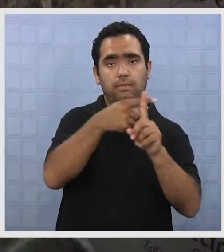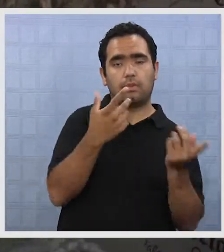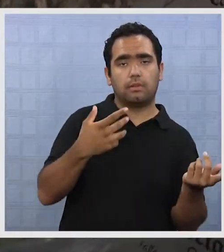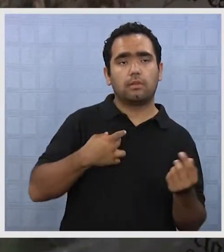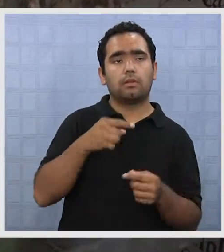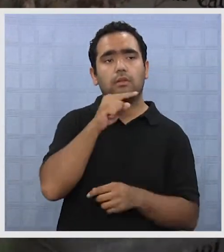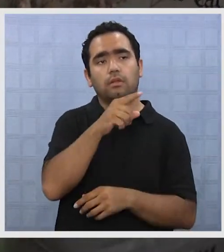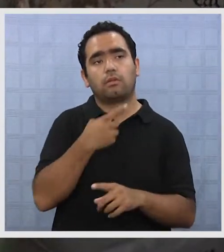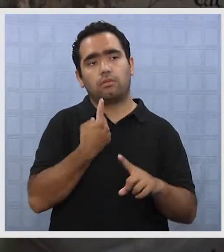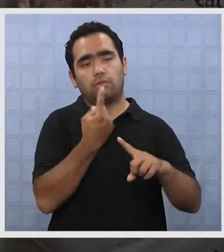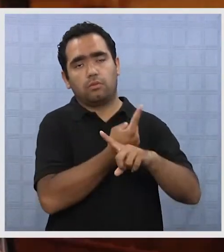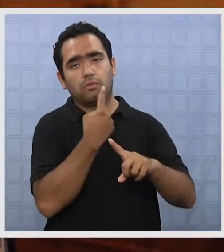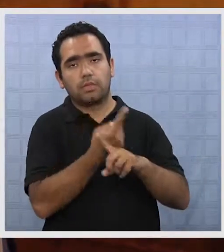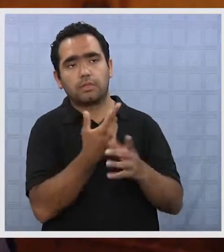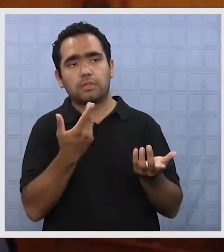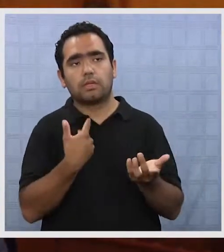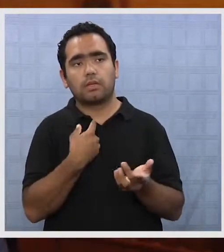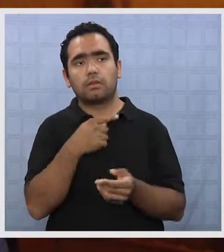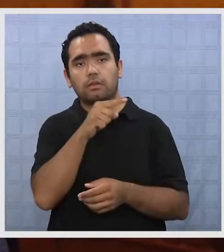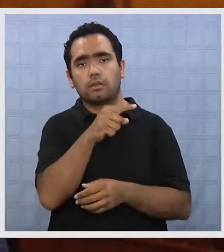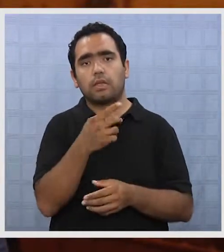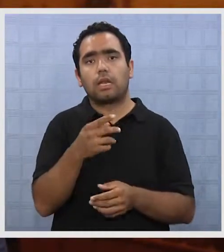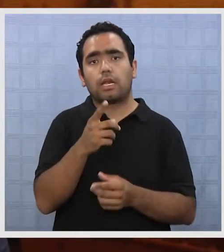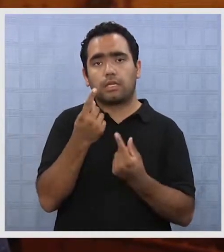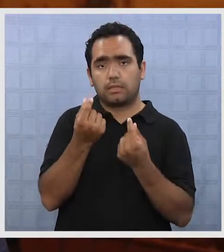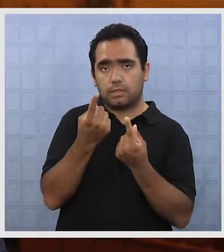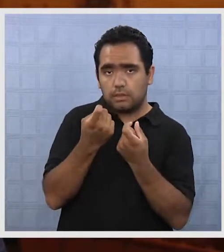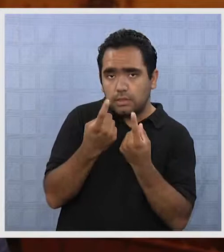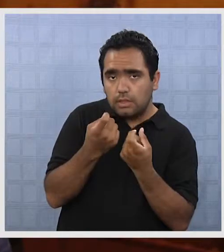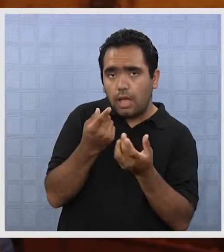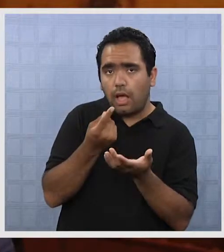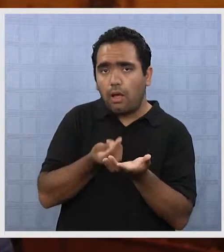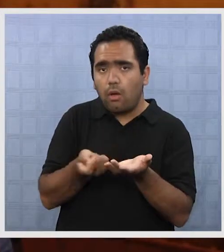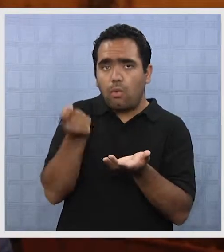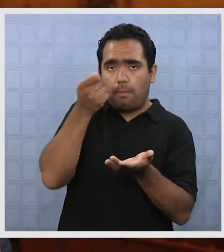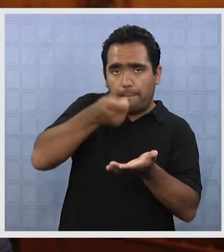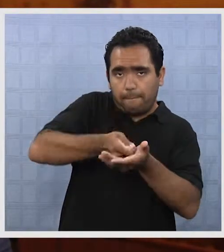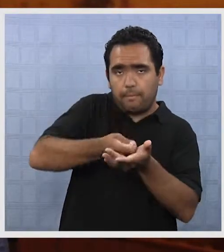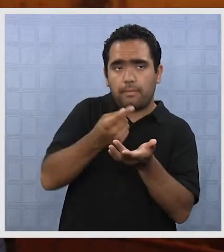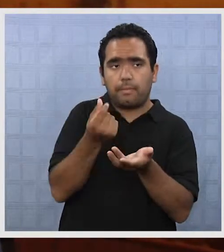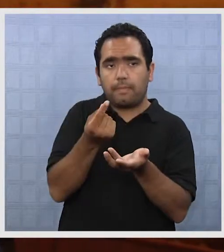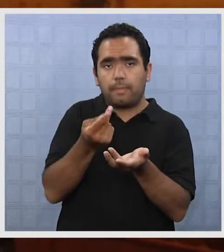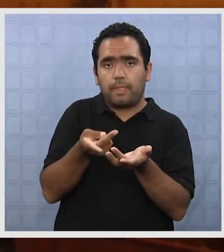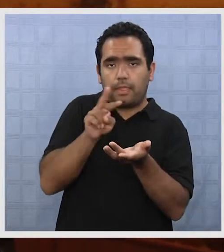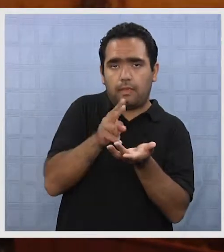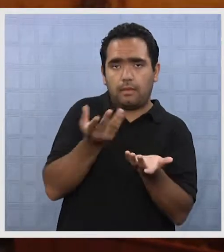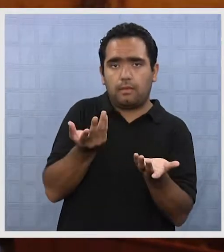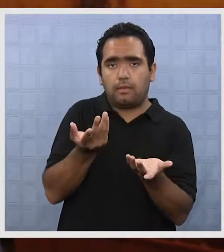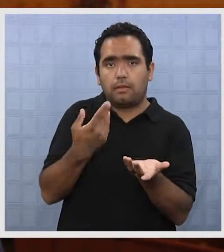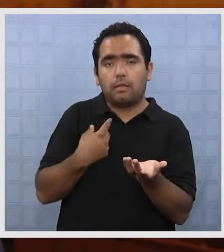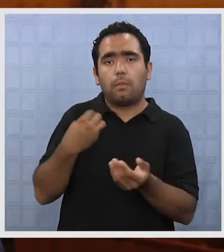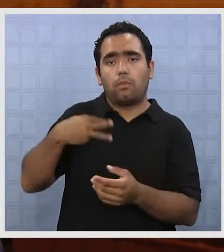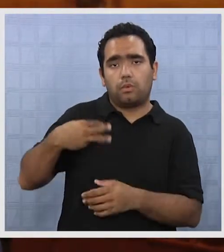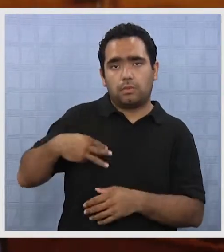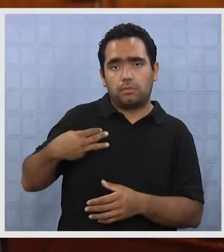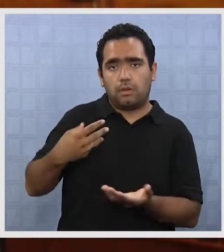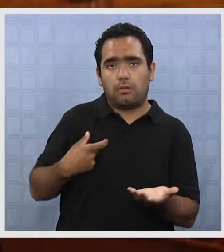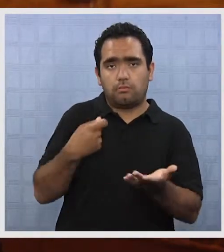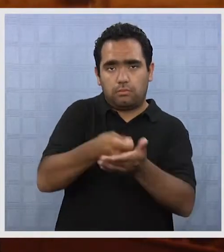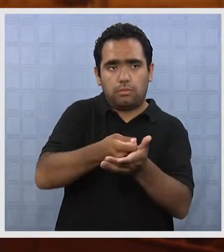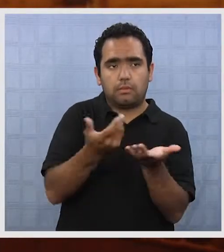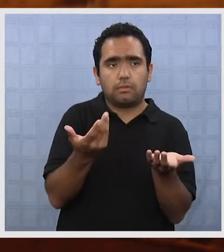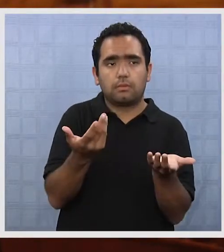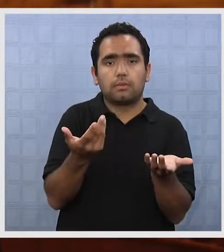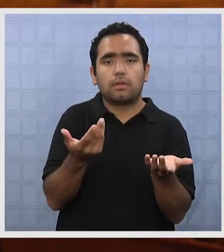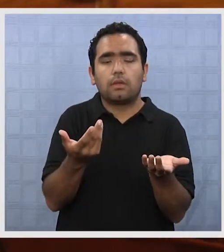si es que aumentar el presupuesto, habría que hacer una subvención desde el municipio,